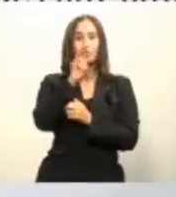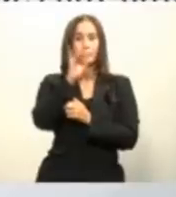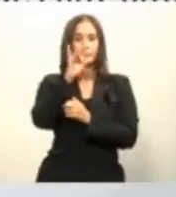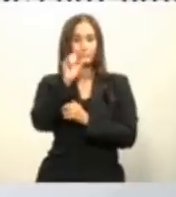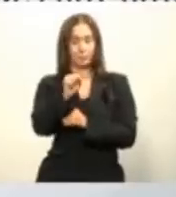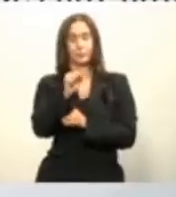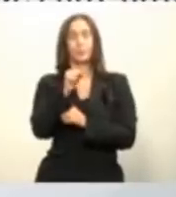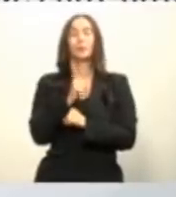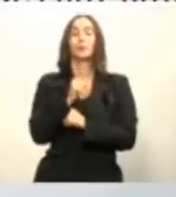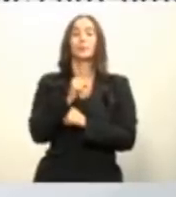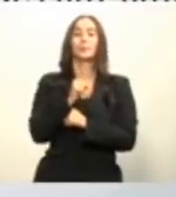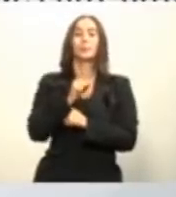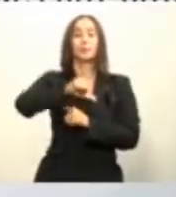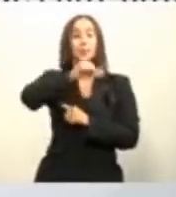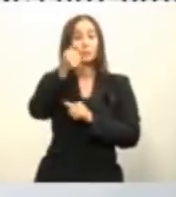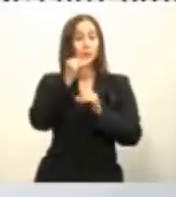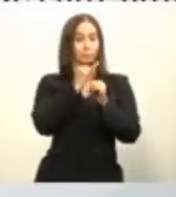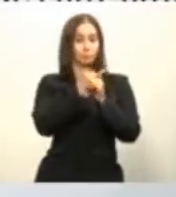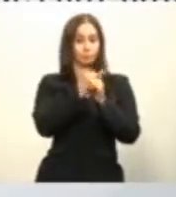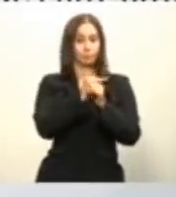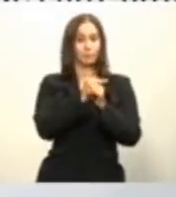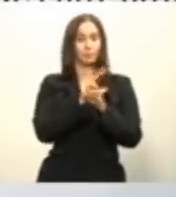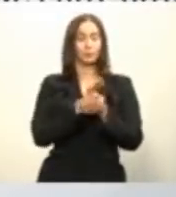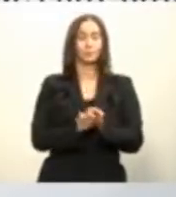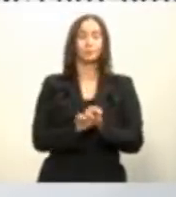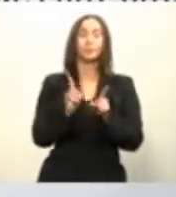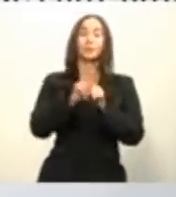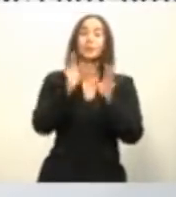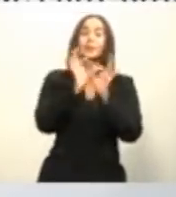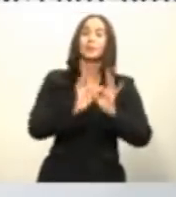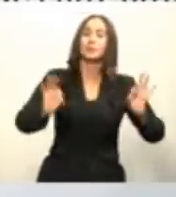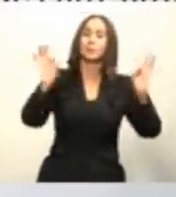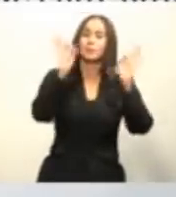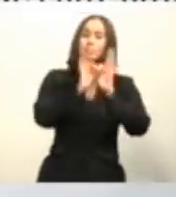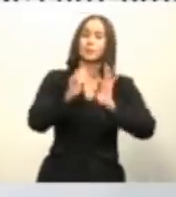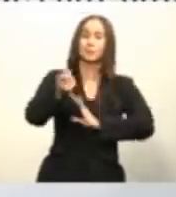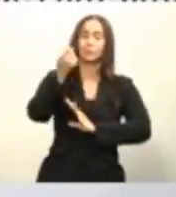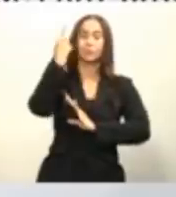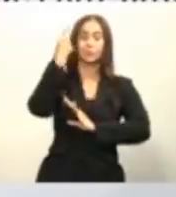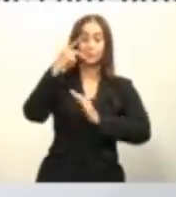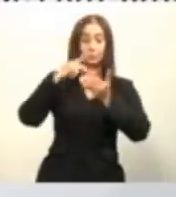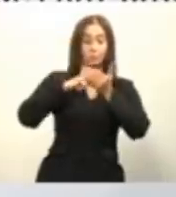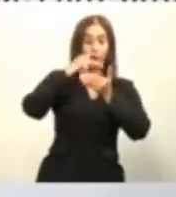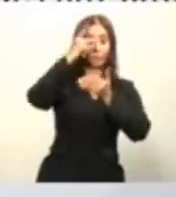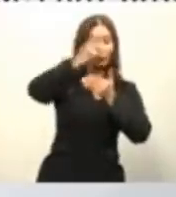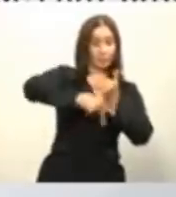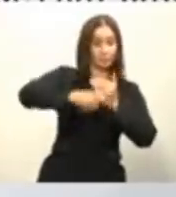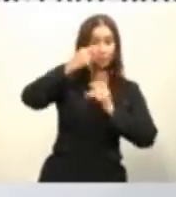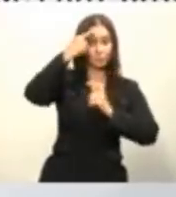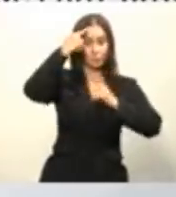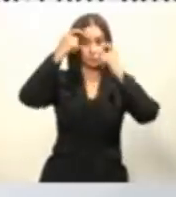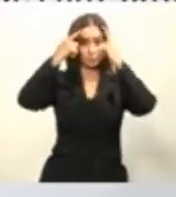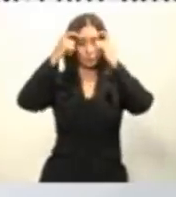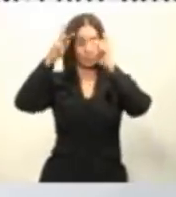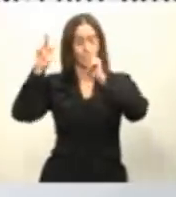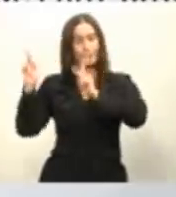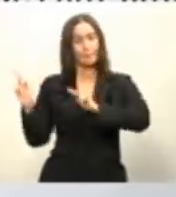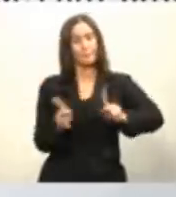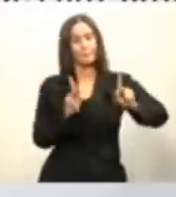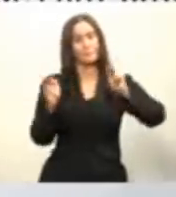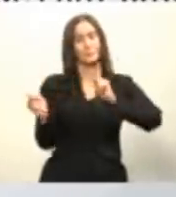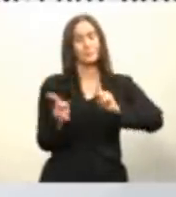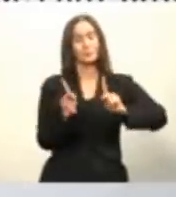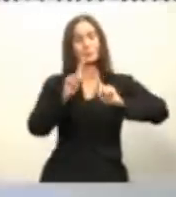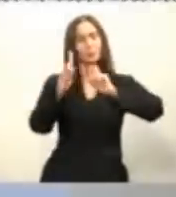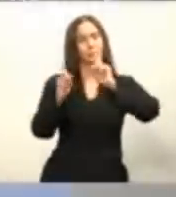alternativa hábitat entre otros es importante que entiendan que este proyecto fue fruto fruto de un proceso de